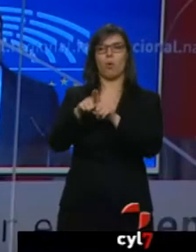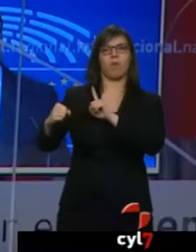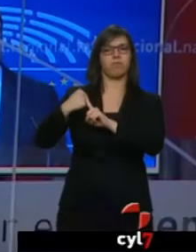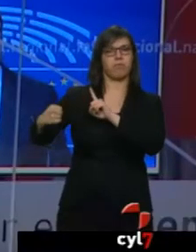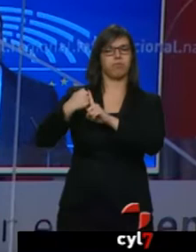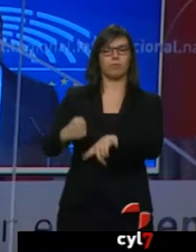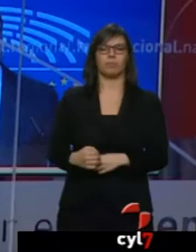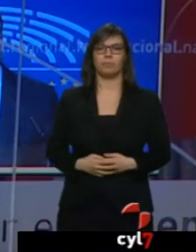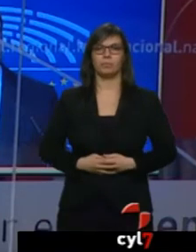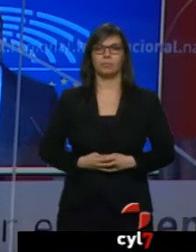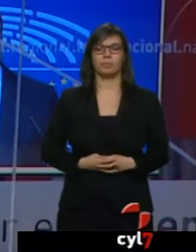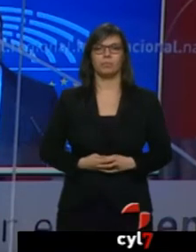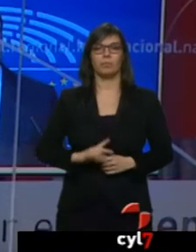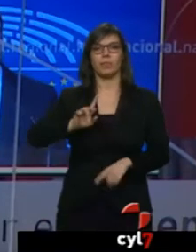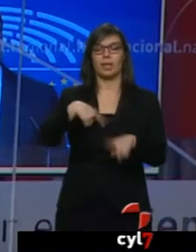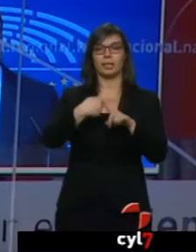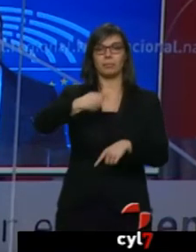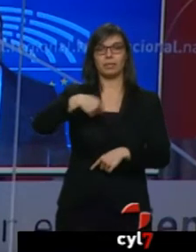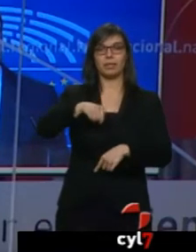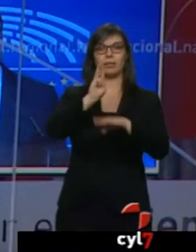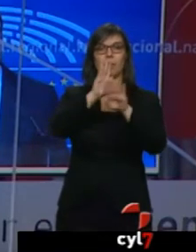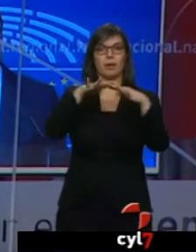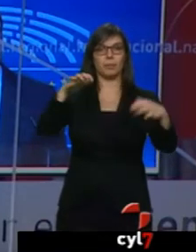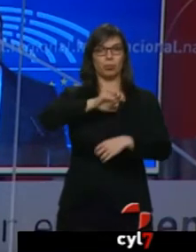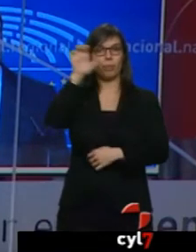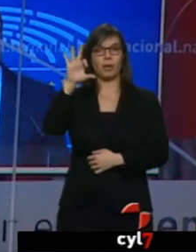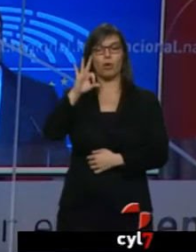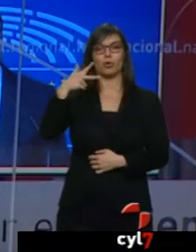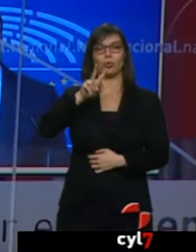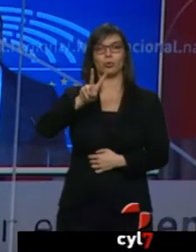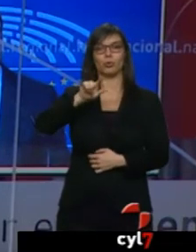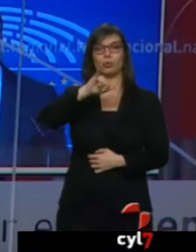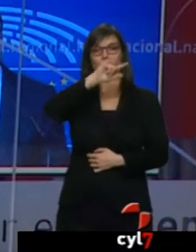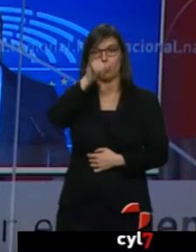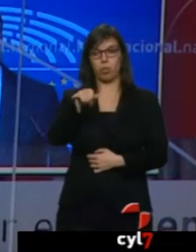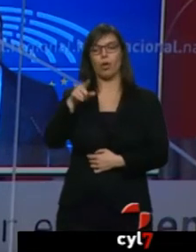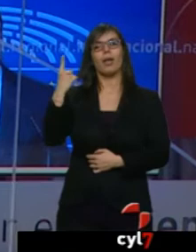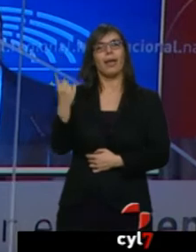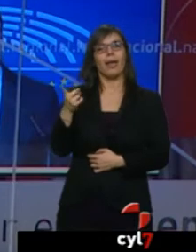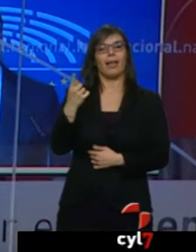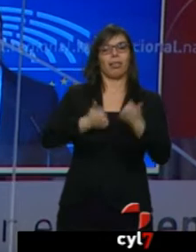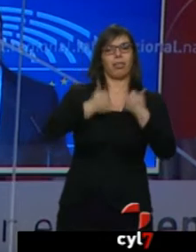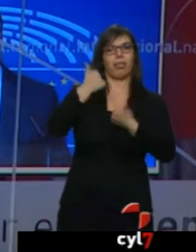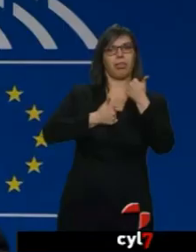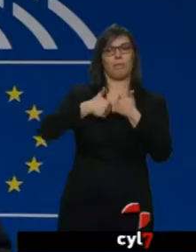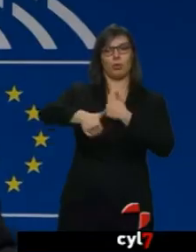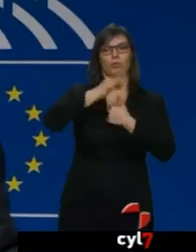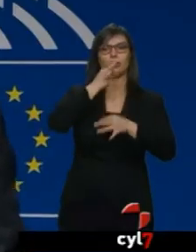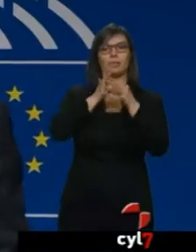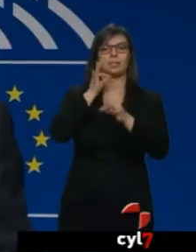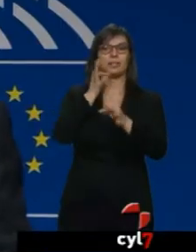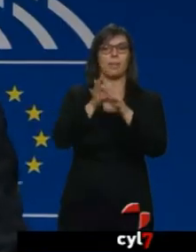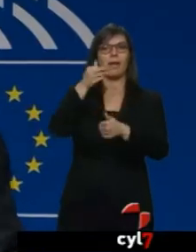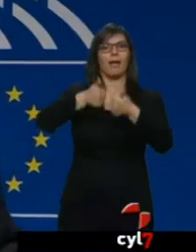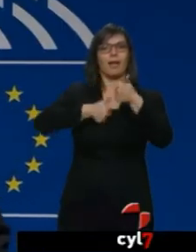El expresidente del Parlamento Europeo, Martin Schulz, será el rival de Angela Merkel en las elecciones de septiembre. Schulz ha